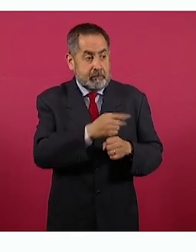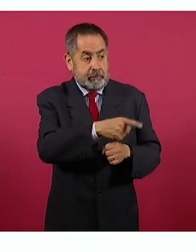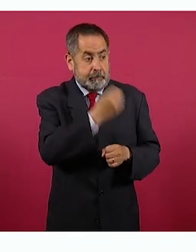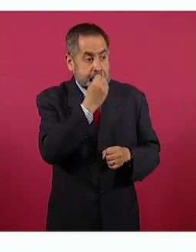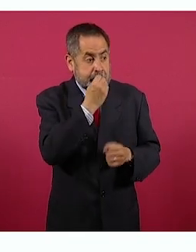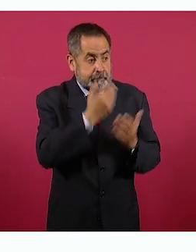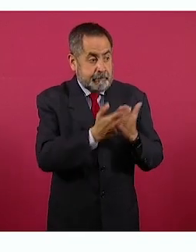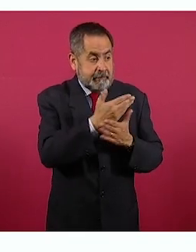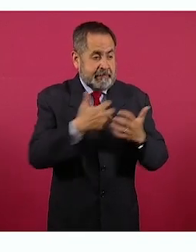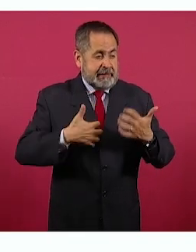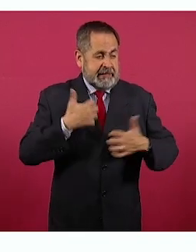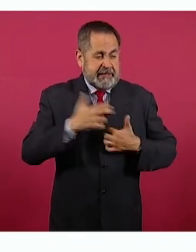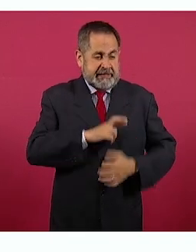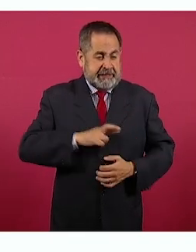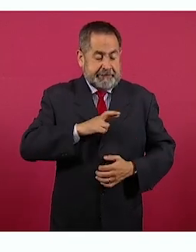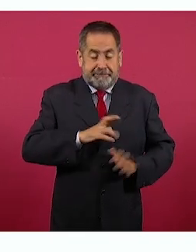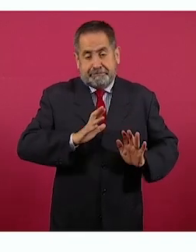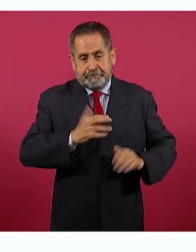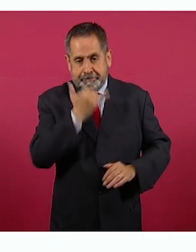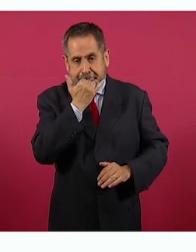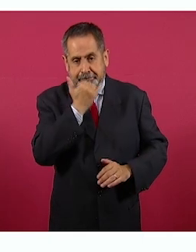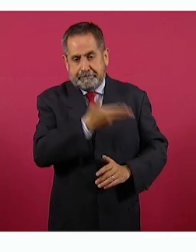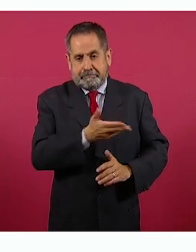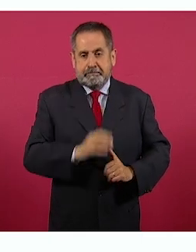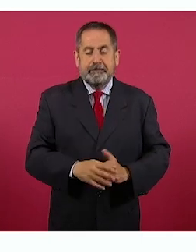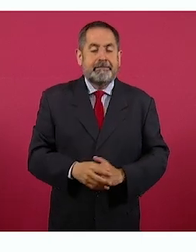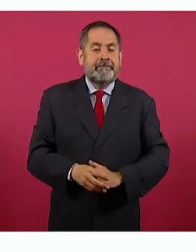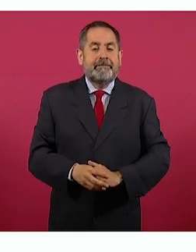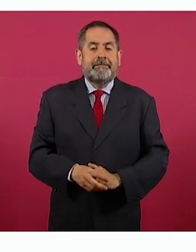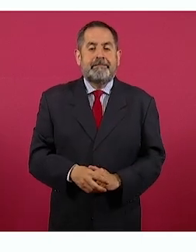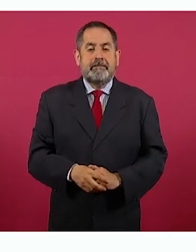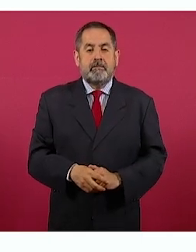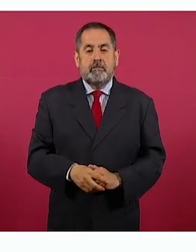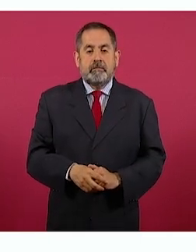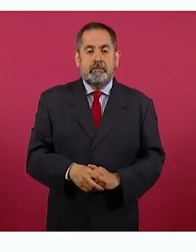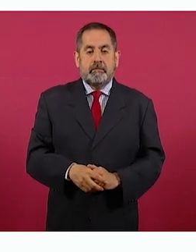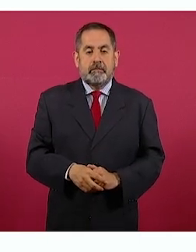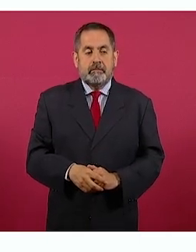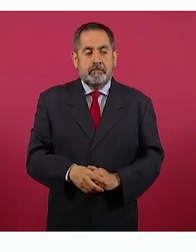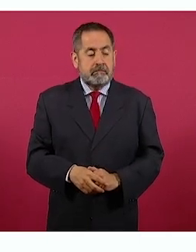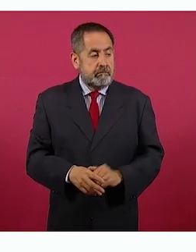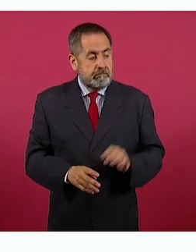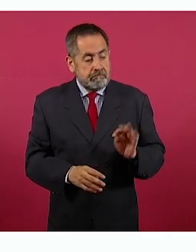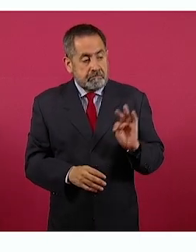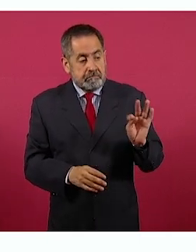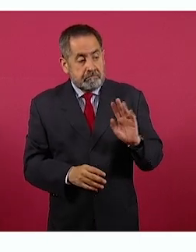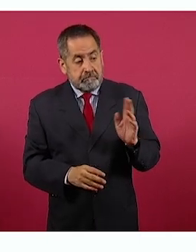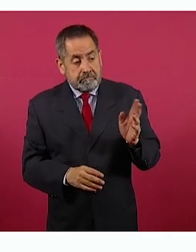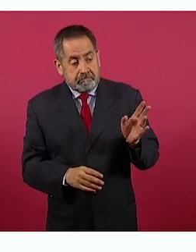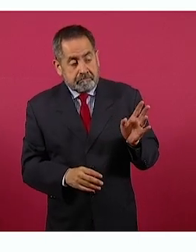aunque a lo mejor todavía no, pero